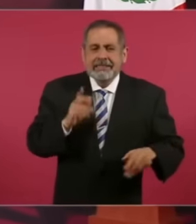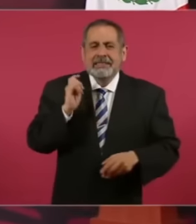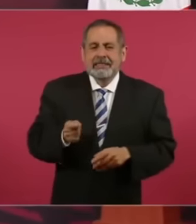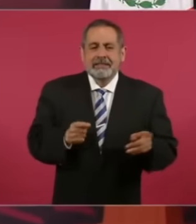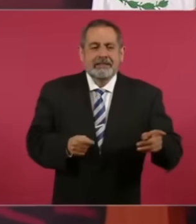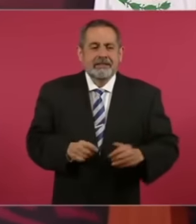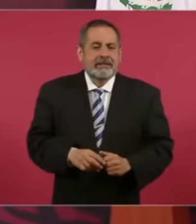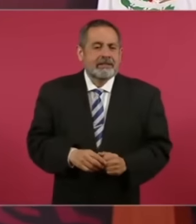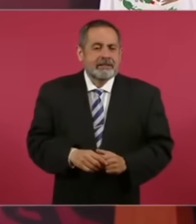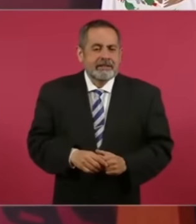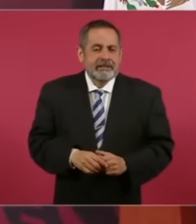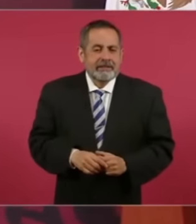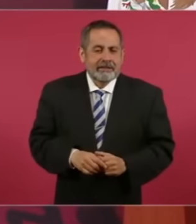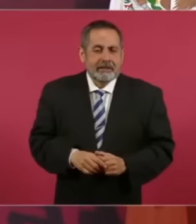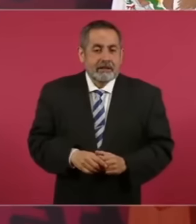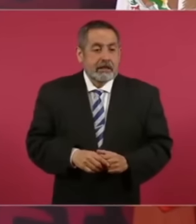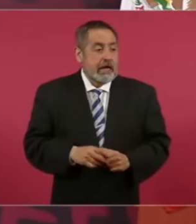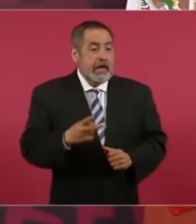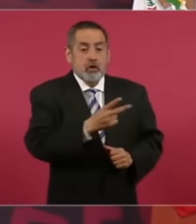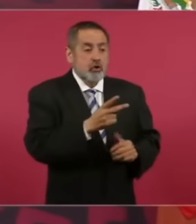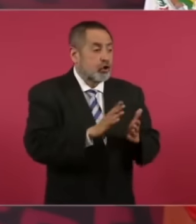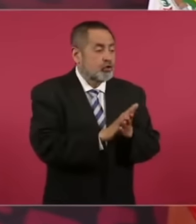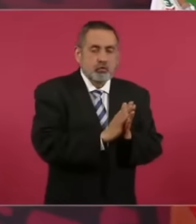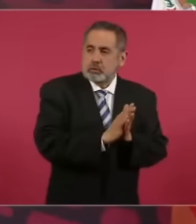Es que Lo dan a conocer